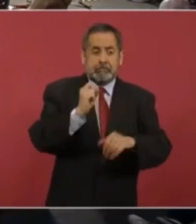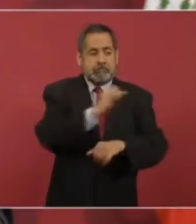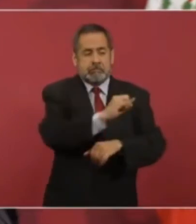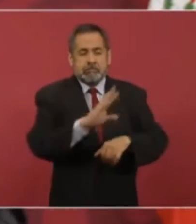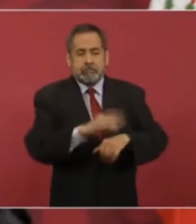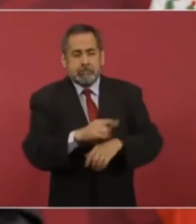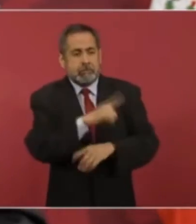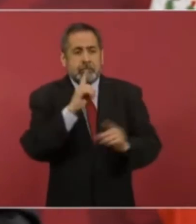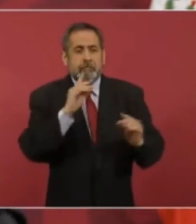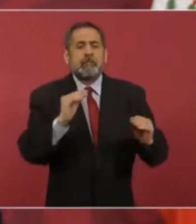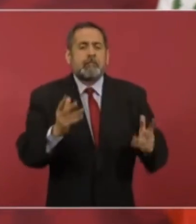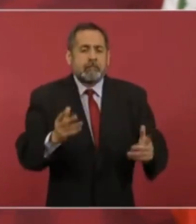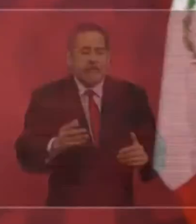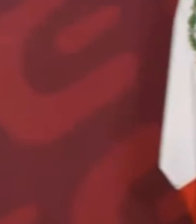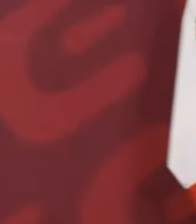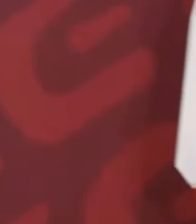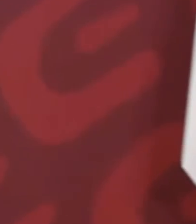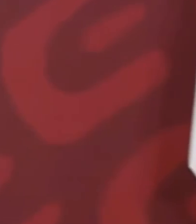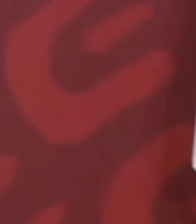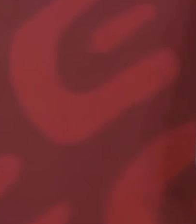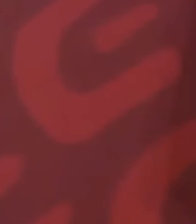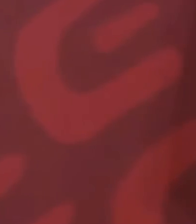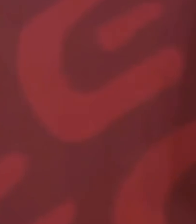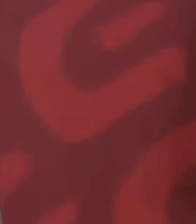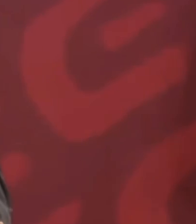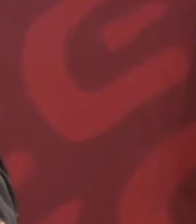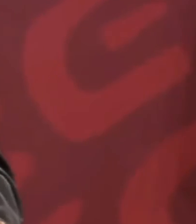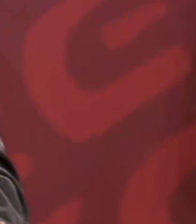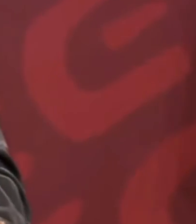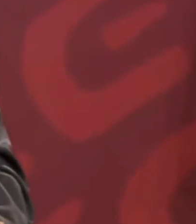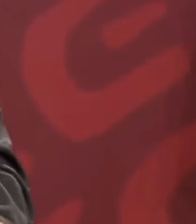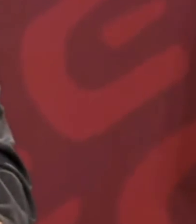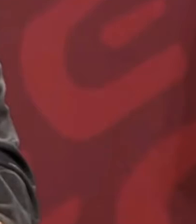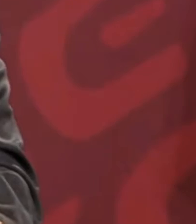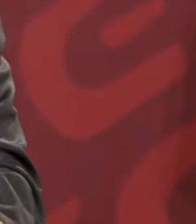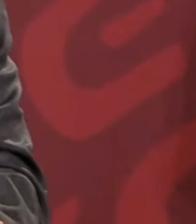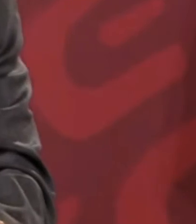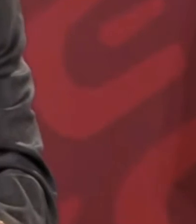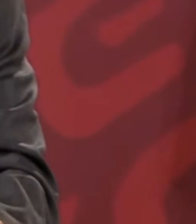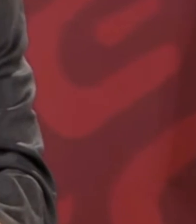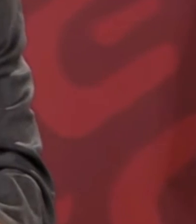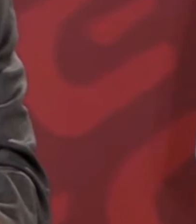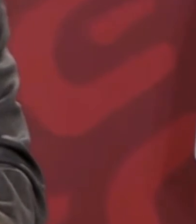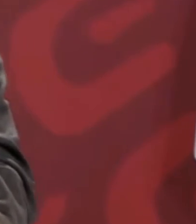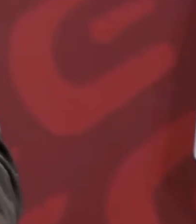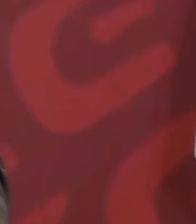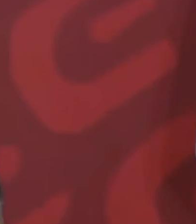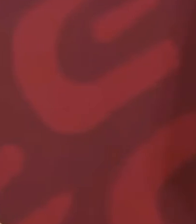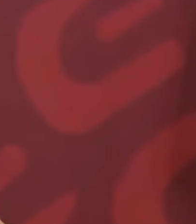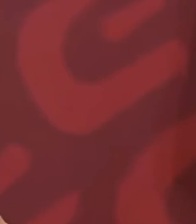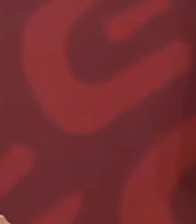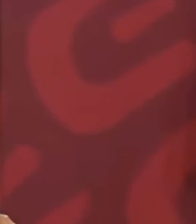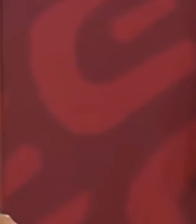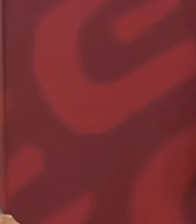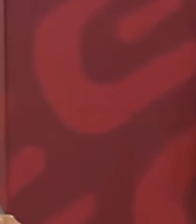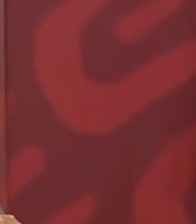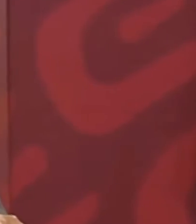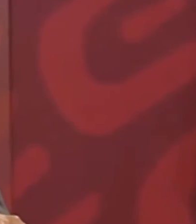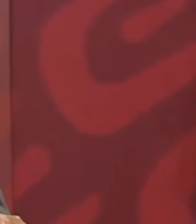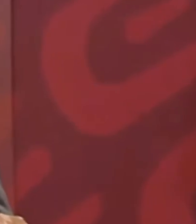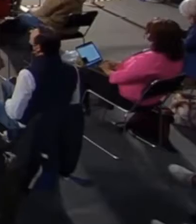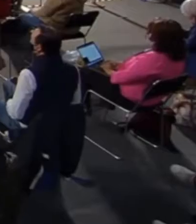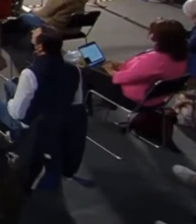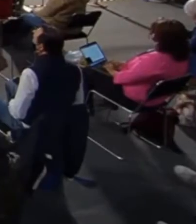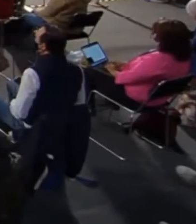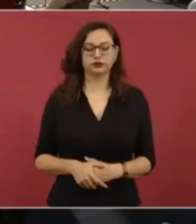Y todo ese material se lo llevaban a Estados Unidos para la construcción de carreteras.